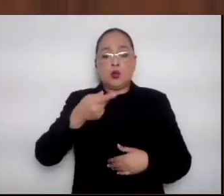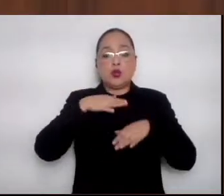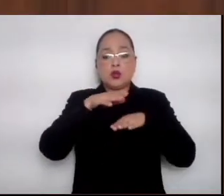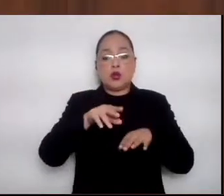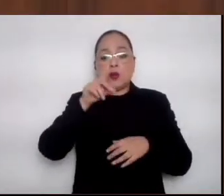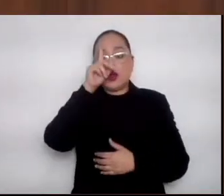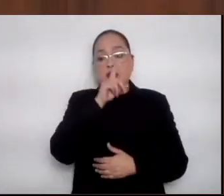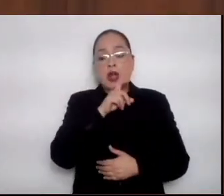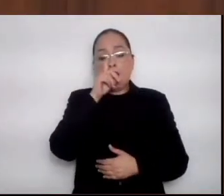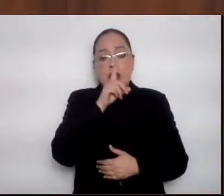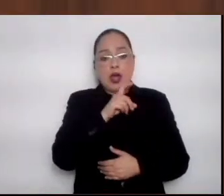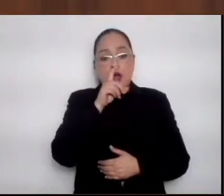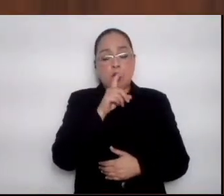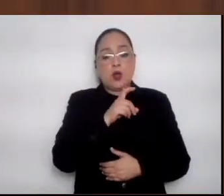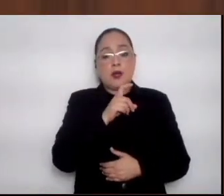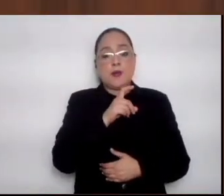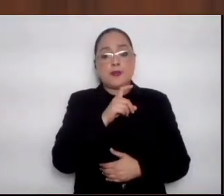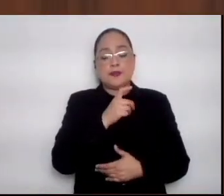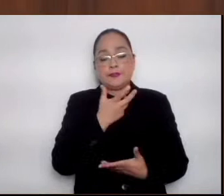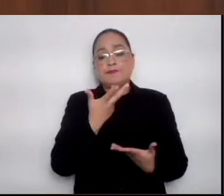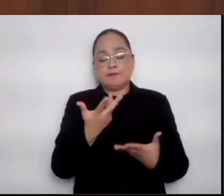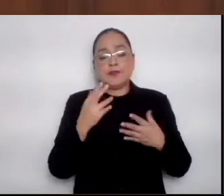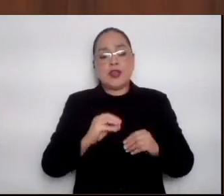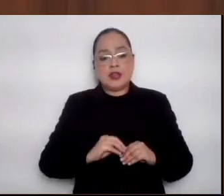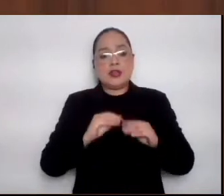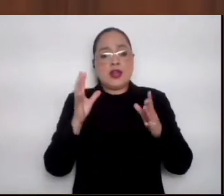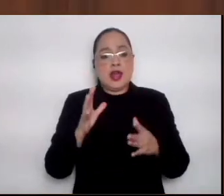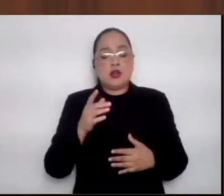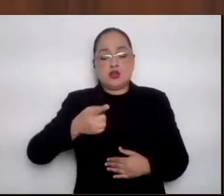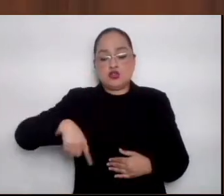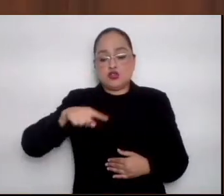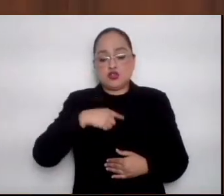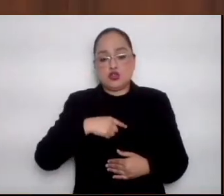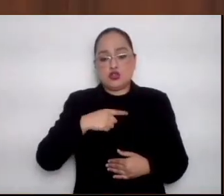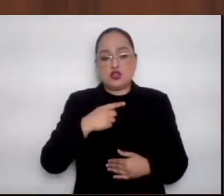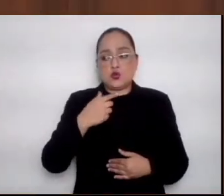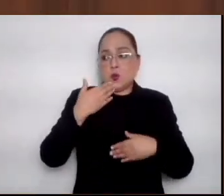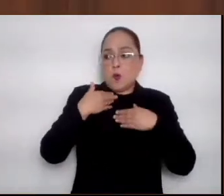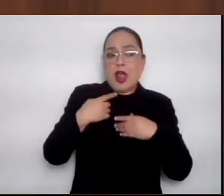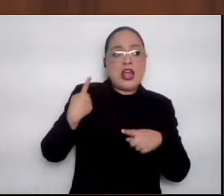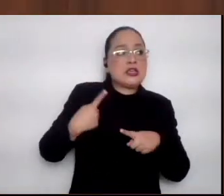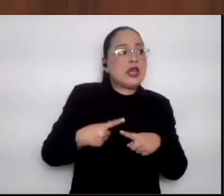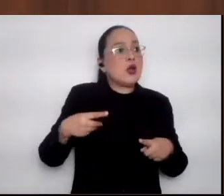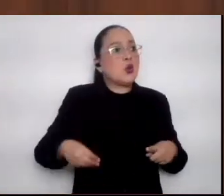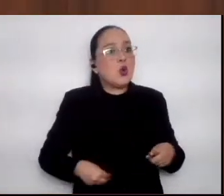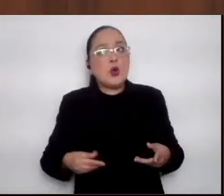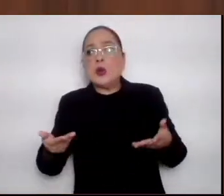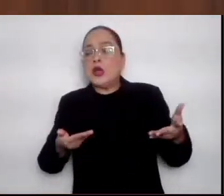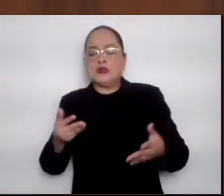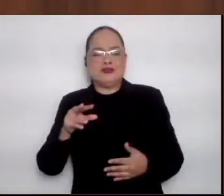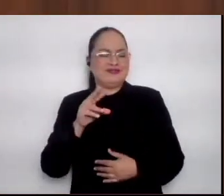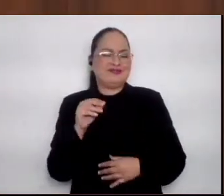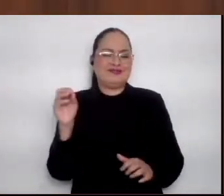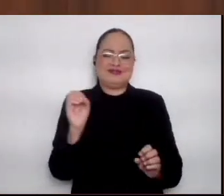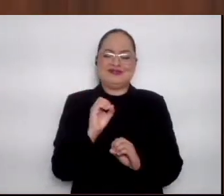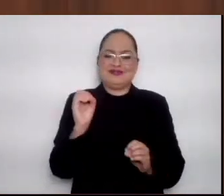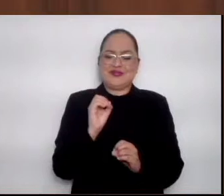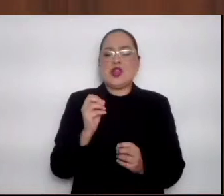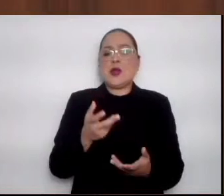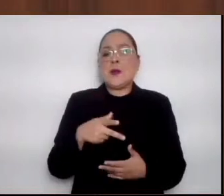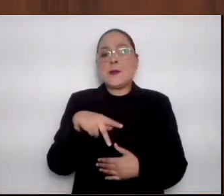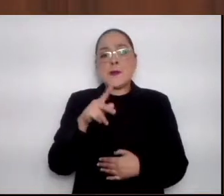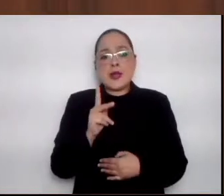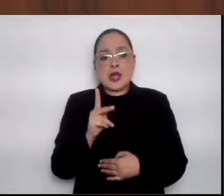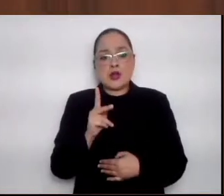la situación del agua, definitivamente nunca hemos repartido culpas, por lo menos en lo que respecta a mi secretaría, pero tampoco hay que